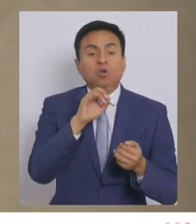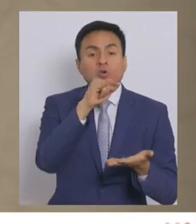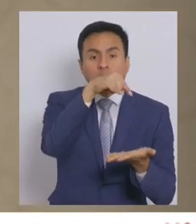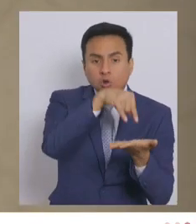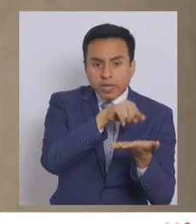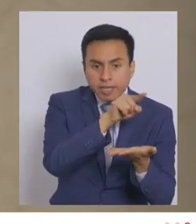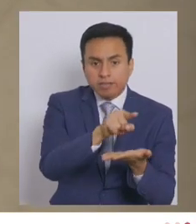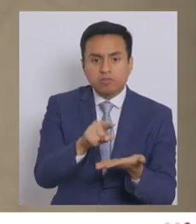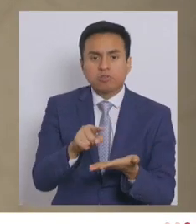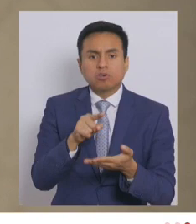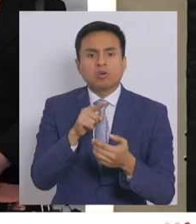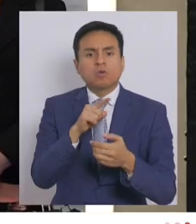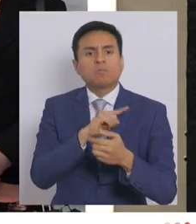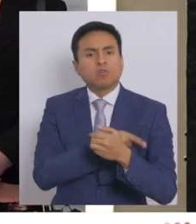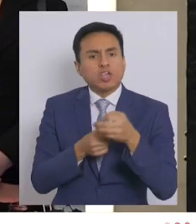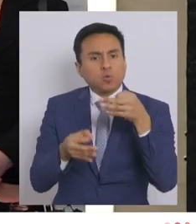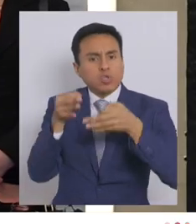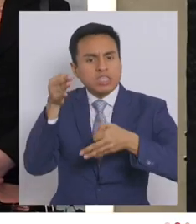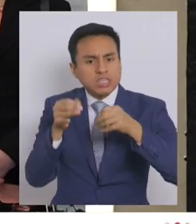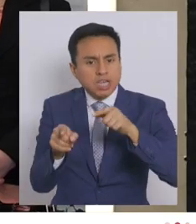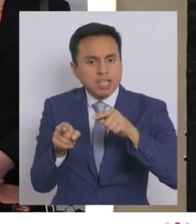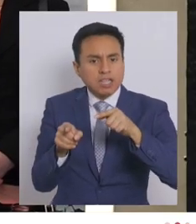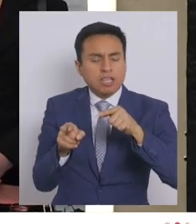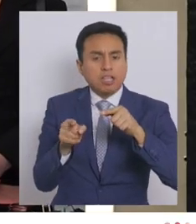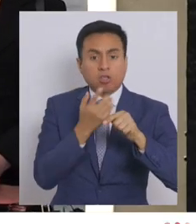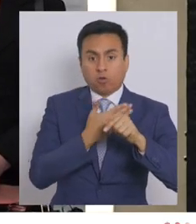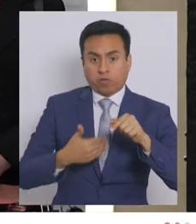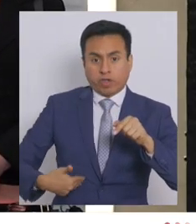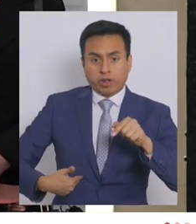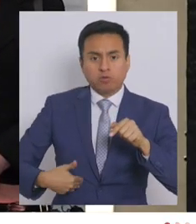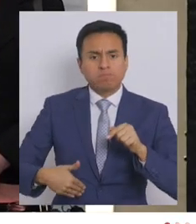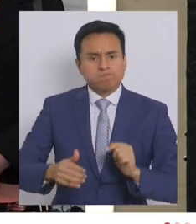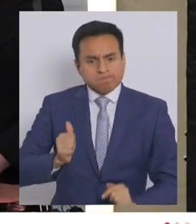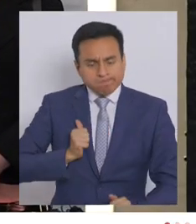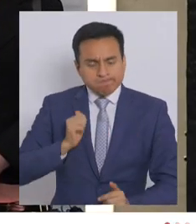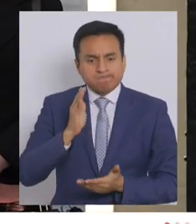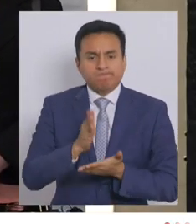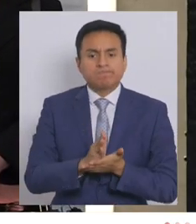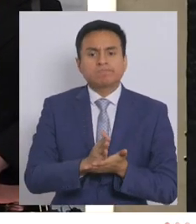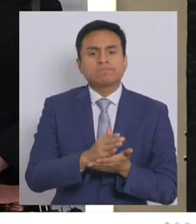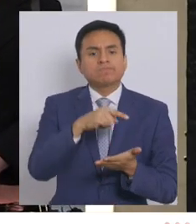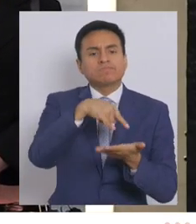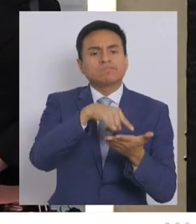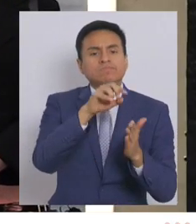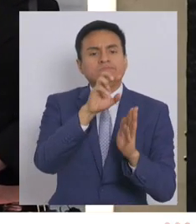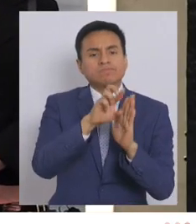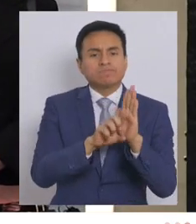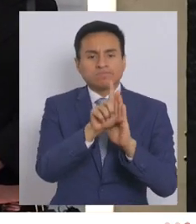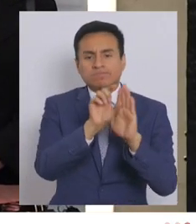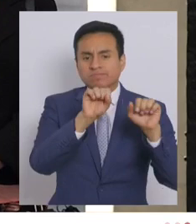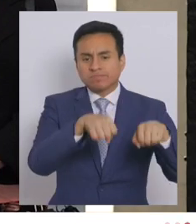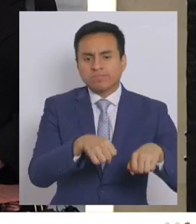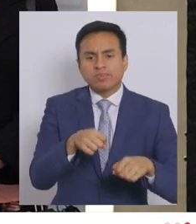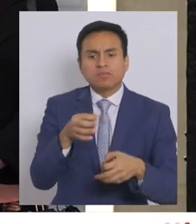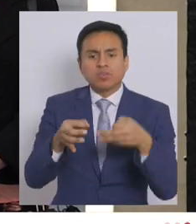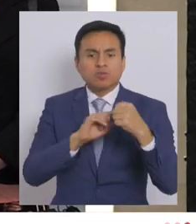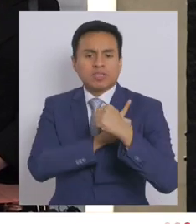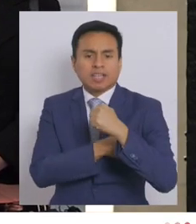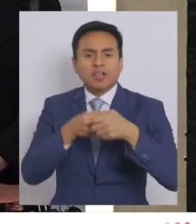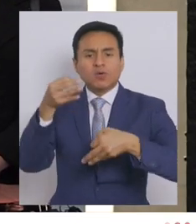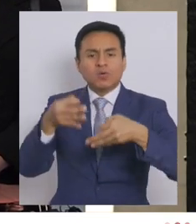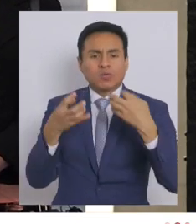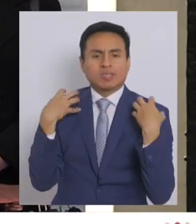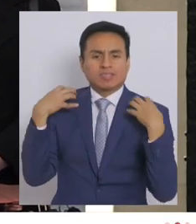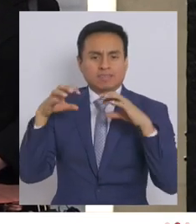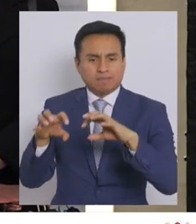del Poder Judicial. El gobierno cumpliendo con su deber, el Congreso aprobando las leyes, el Poder Judicial haciendo justicia.